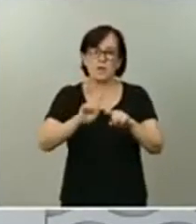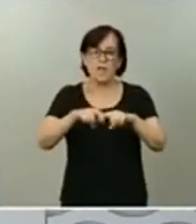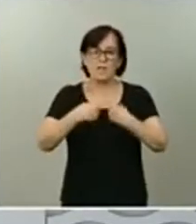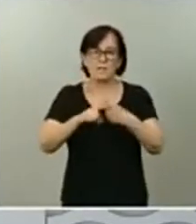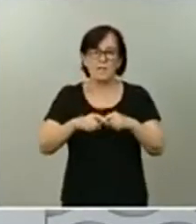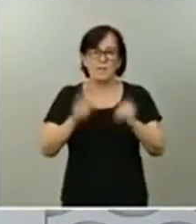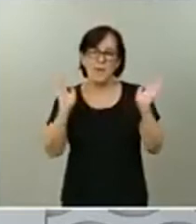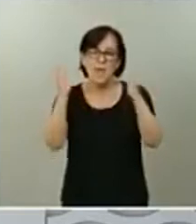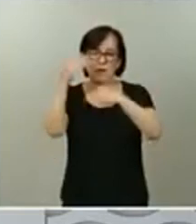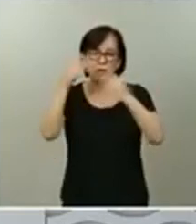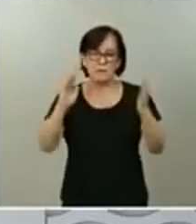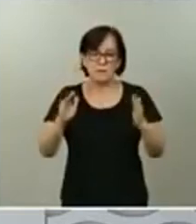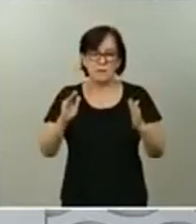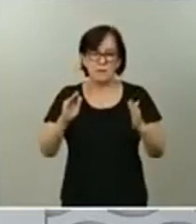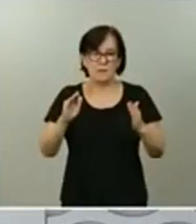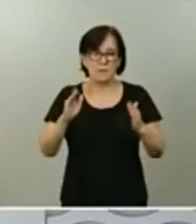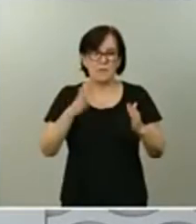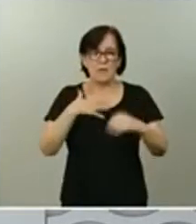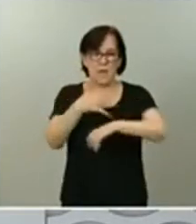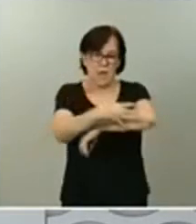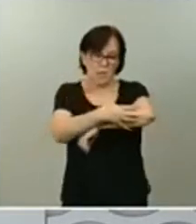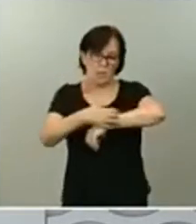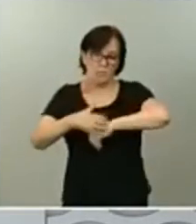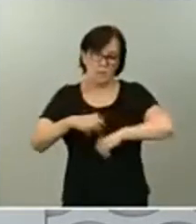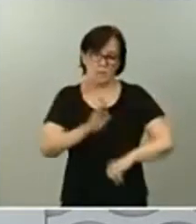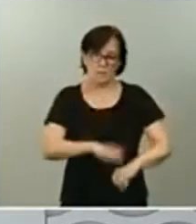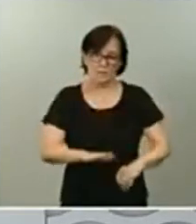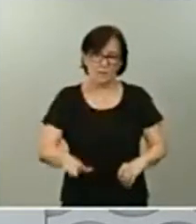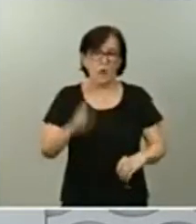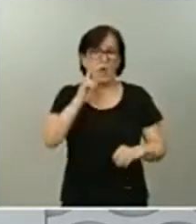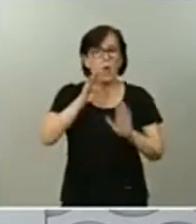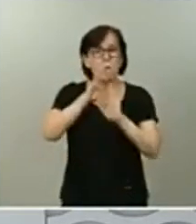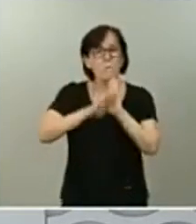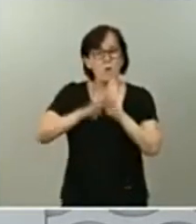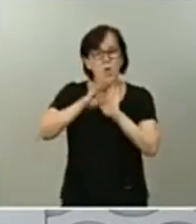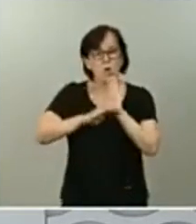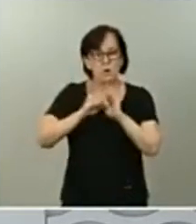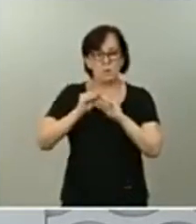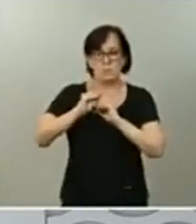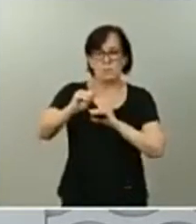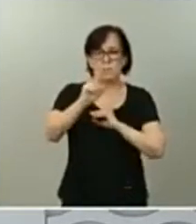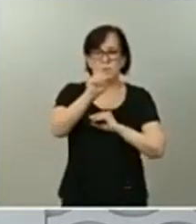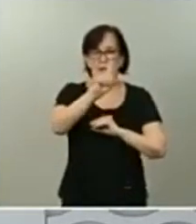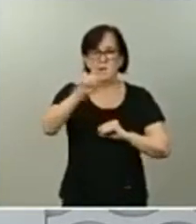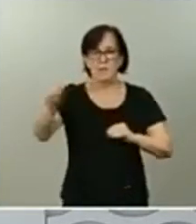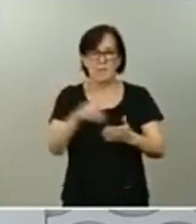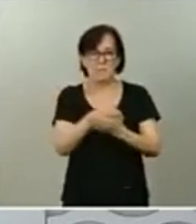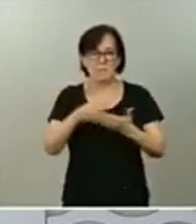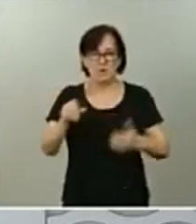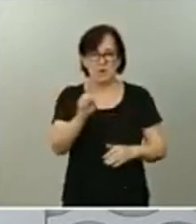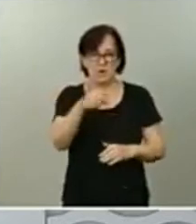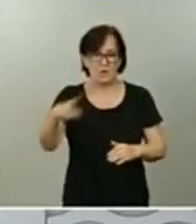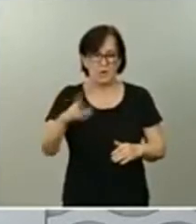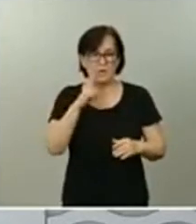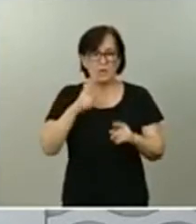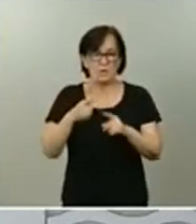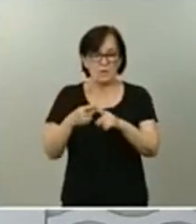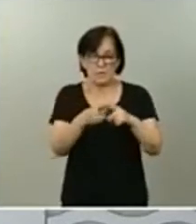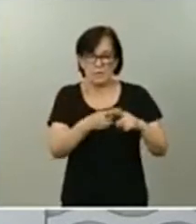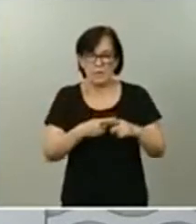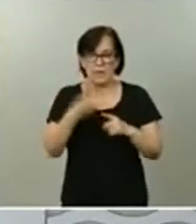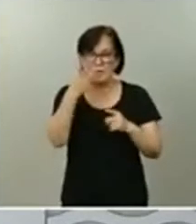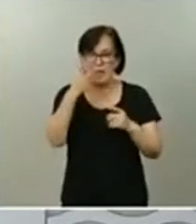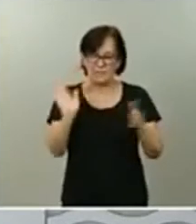a la pobreza infantil. Un programa dotado con 100 millones de euros que se distribuyen en tres bloques.